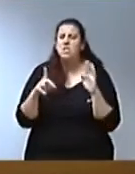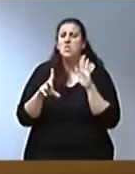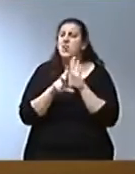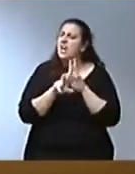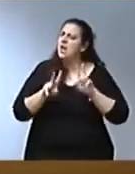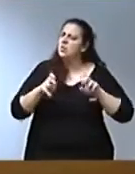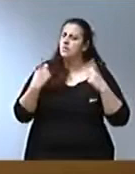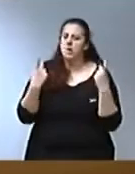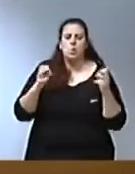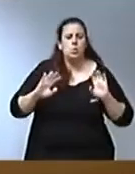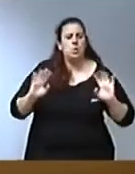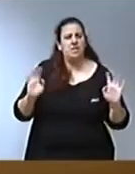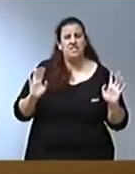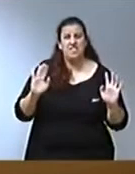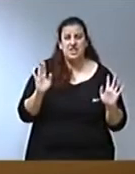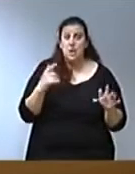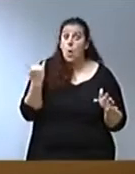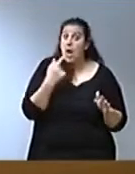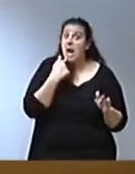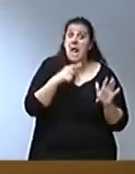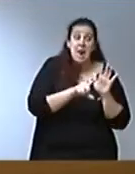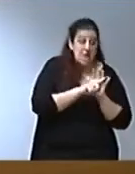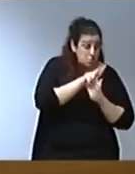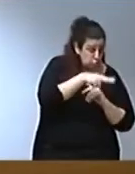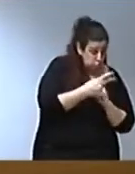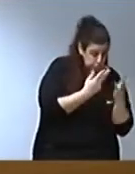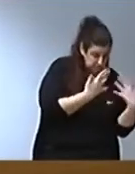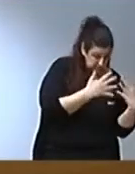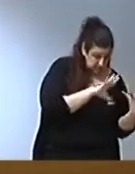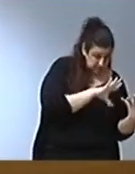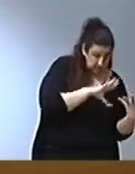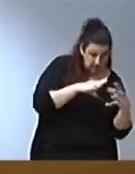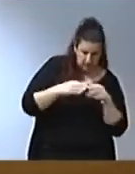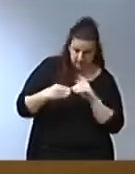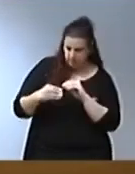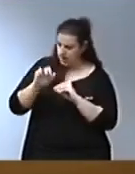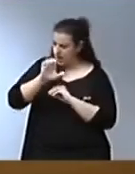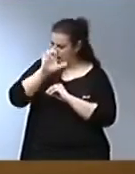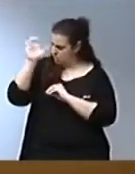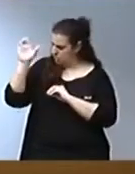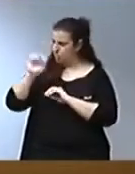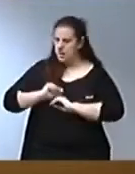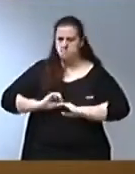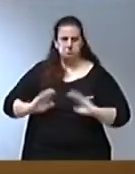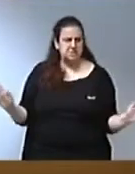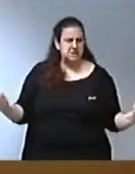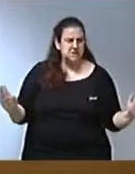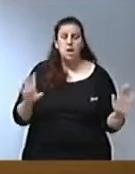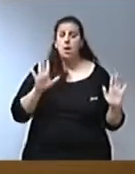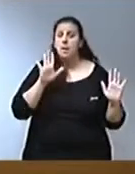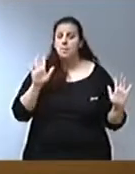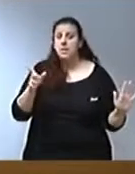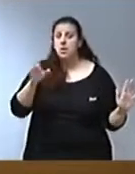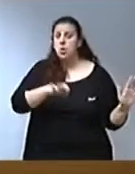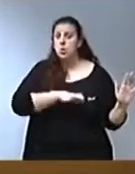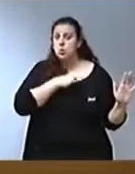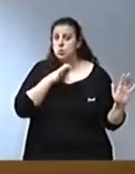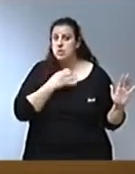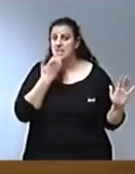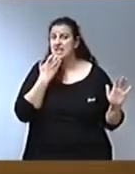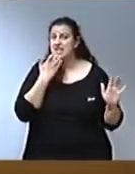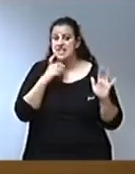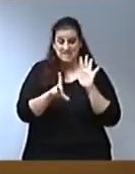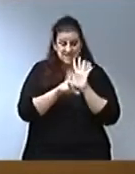bastaba adaptarla desde 2010 a las directrices comunitarias. Pero ustedes están empeñados en acabar con toda la